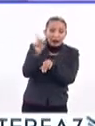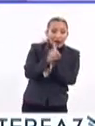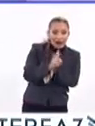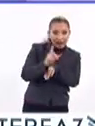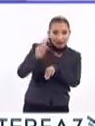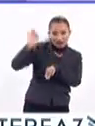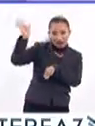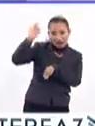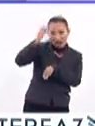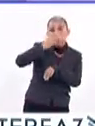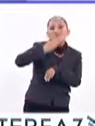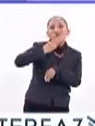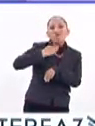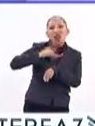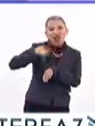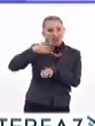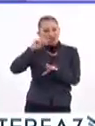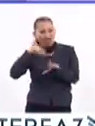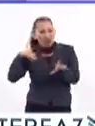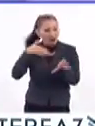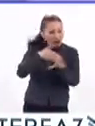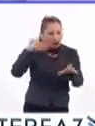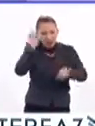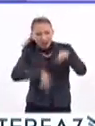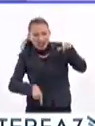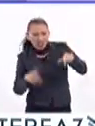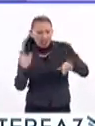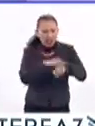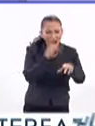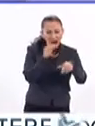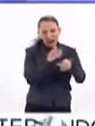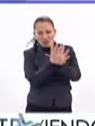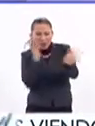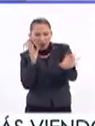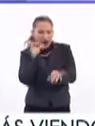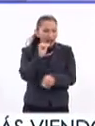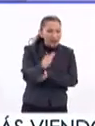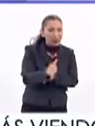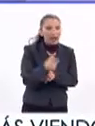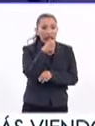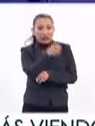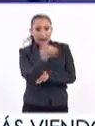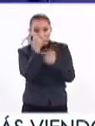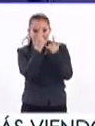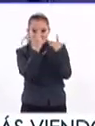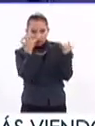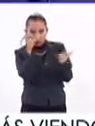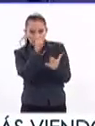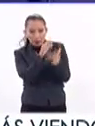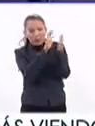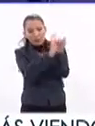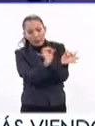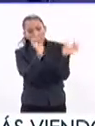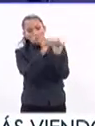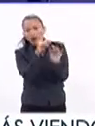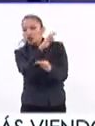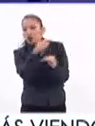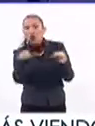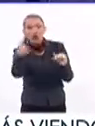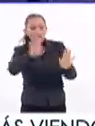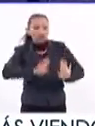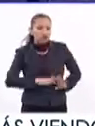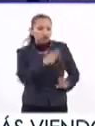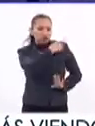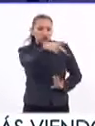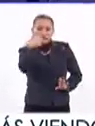la abeja, ¿no? Así, ¡ay, no, hormiga, quítate, no se formen! Y entonces con ese cuento les voy explicando, ¿no? Que tenemos todos una